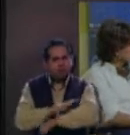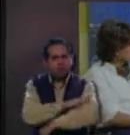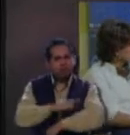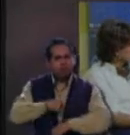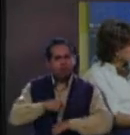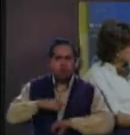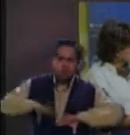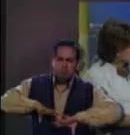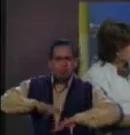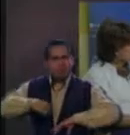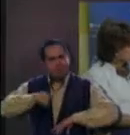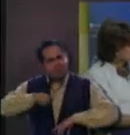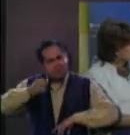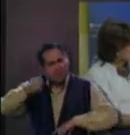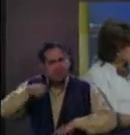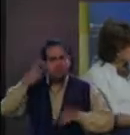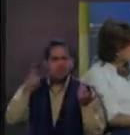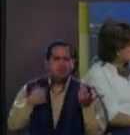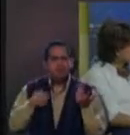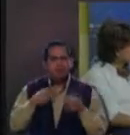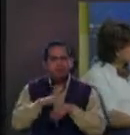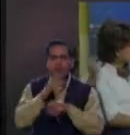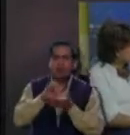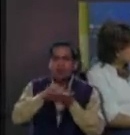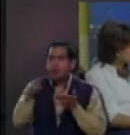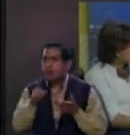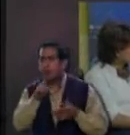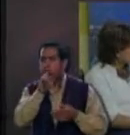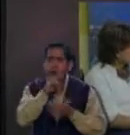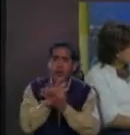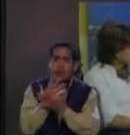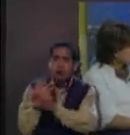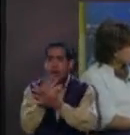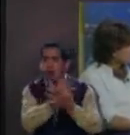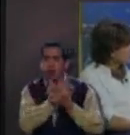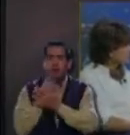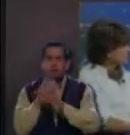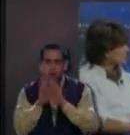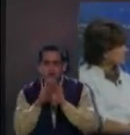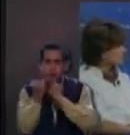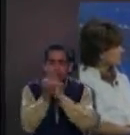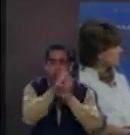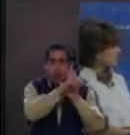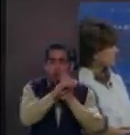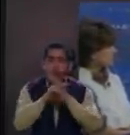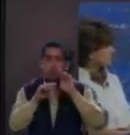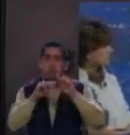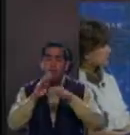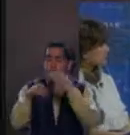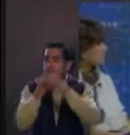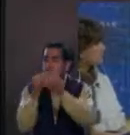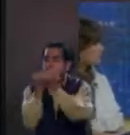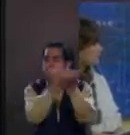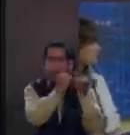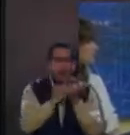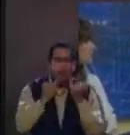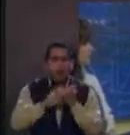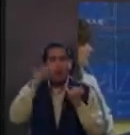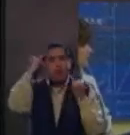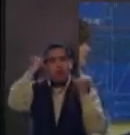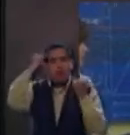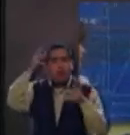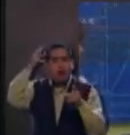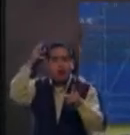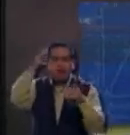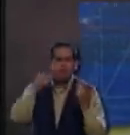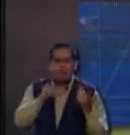estima personal, ¿no? Porque entonces no estoy esperando cubrir los estereotipos de toda la gente, ¿no?